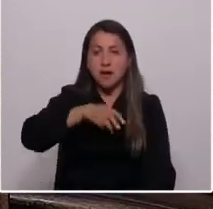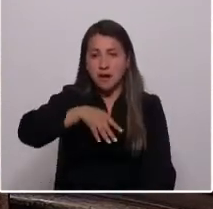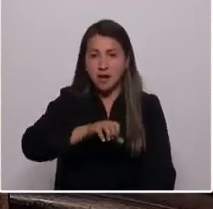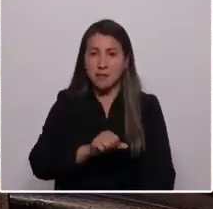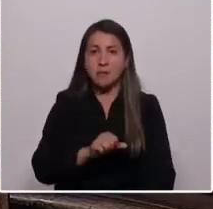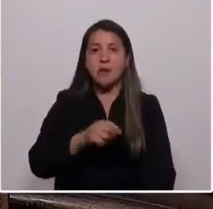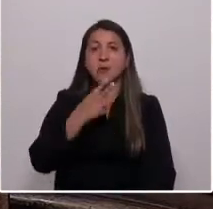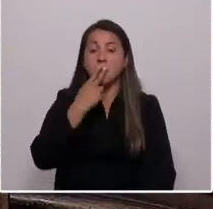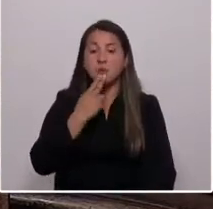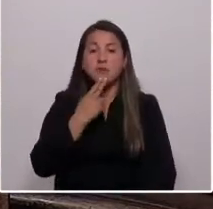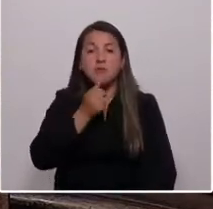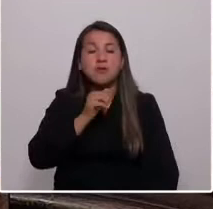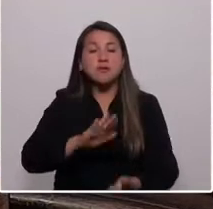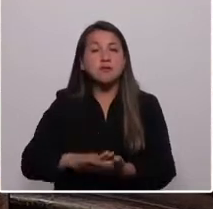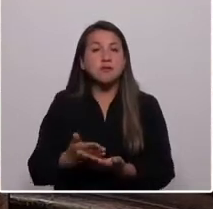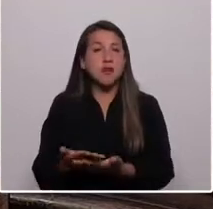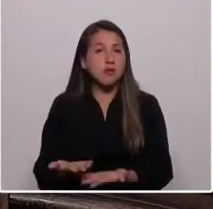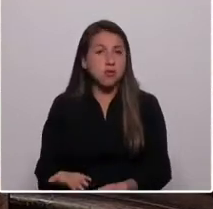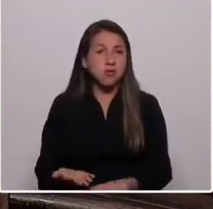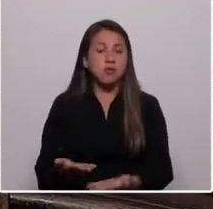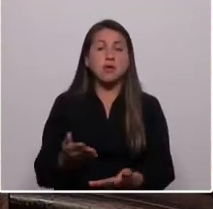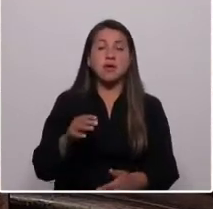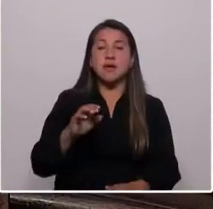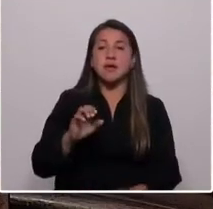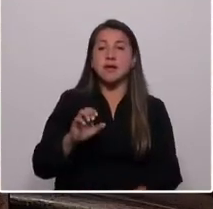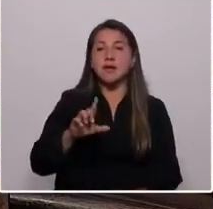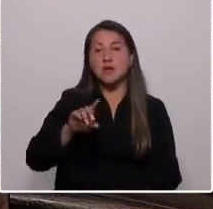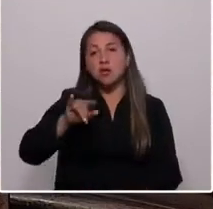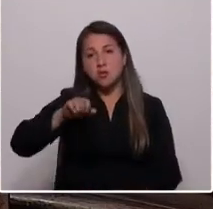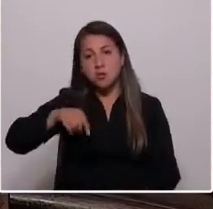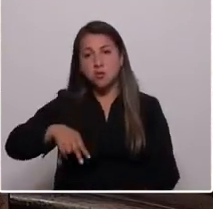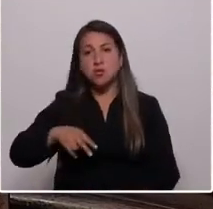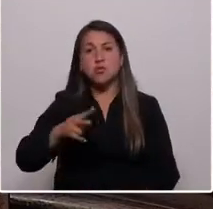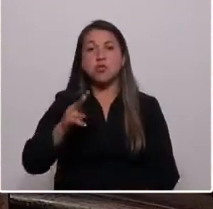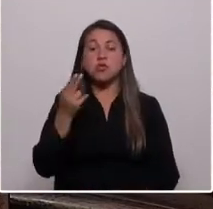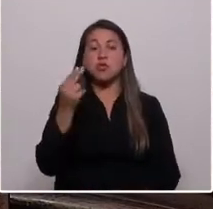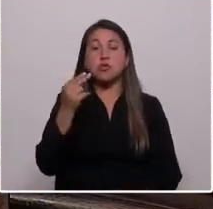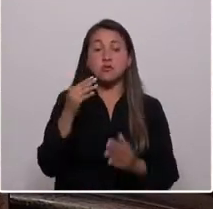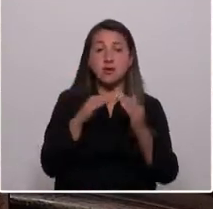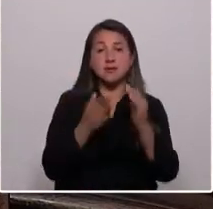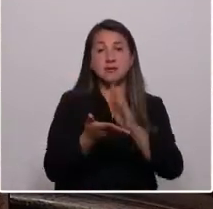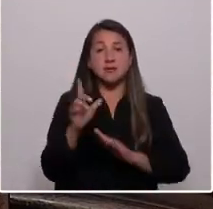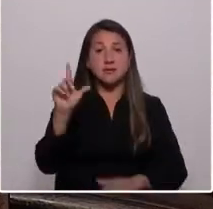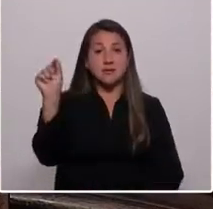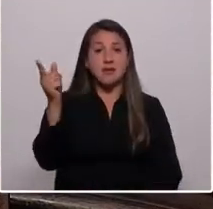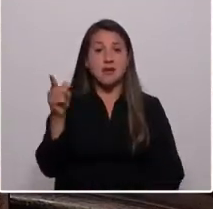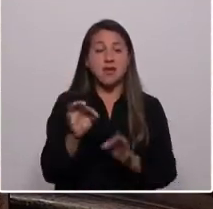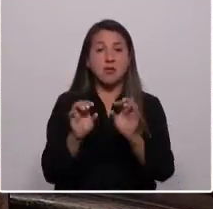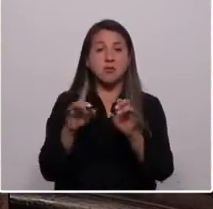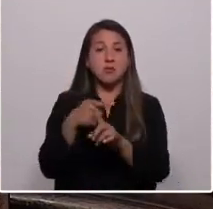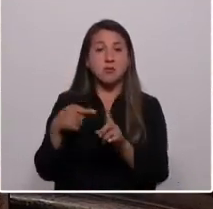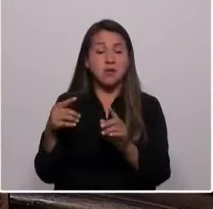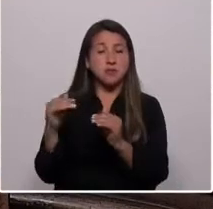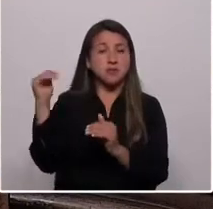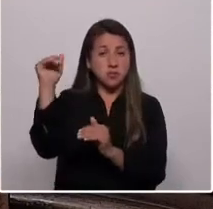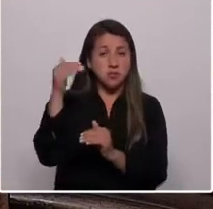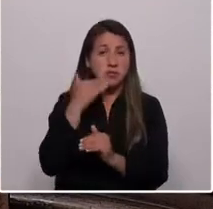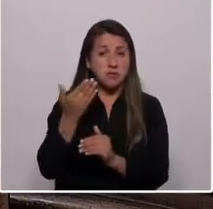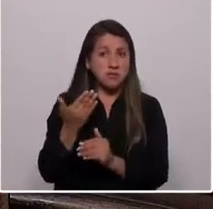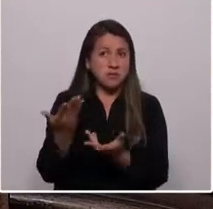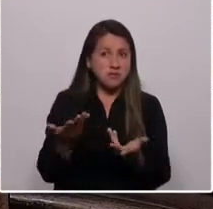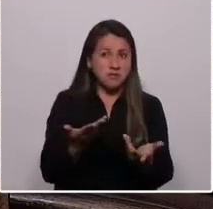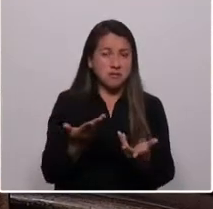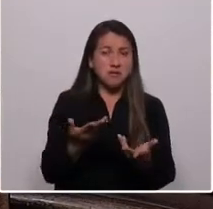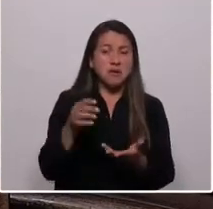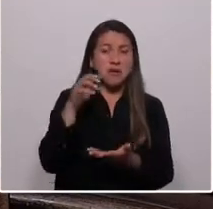Montt por falta de salud adecuada. En Lemú y los niños salen de su hogar a los 12 años si quieren acceder a la educación media y superior. En Keilen